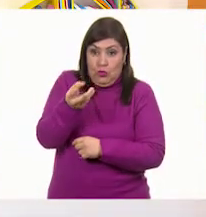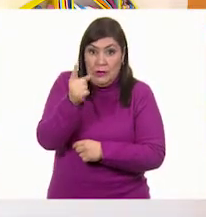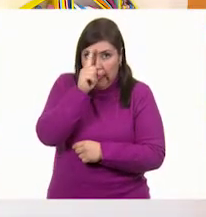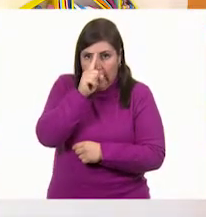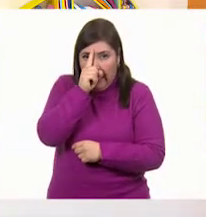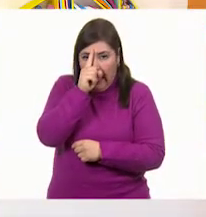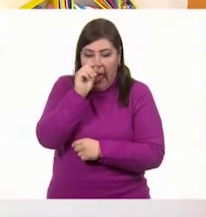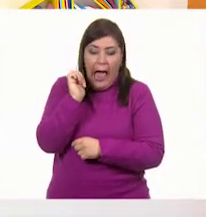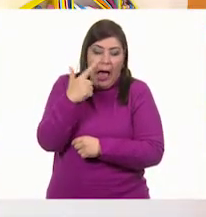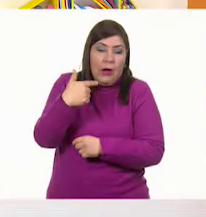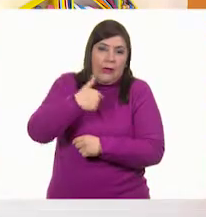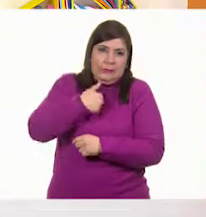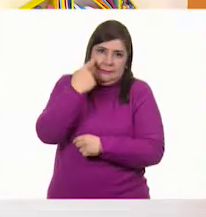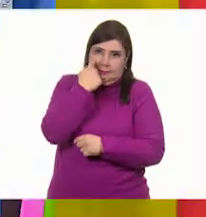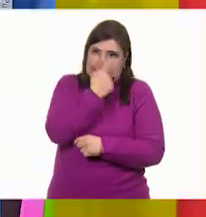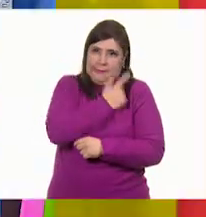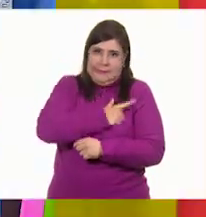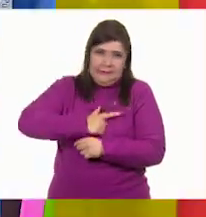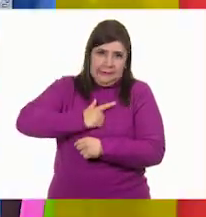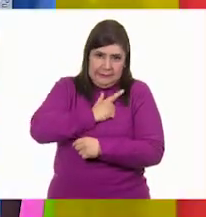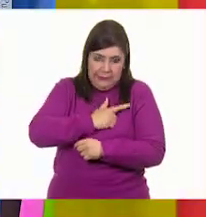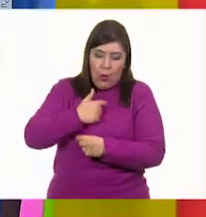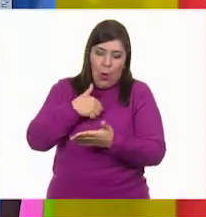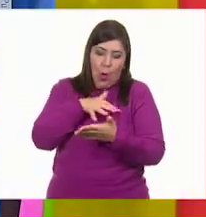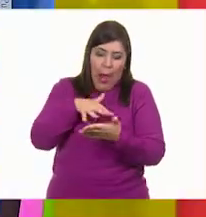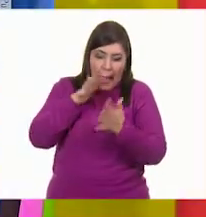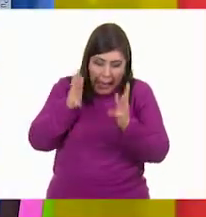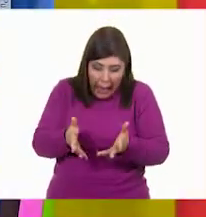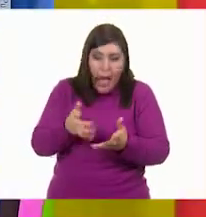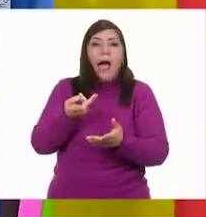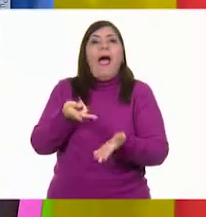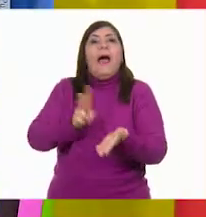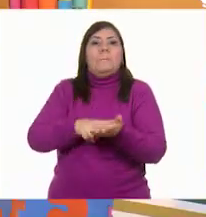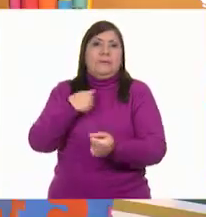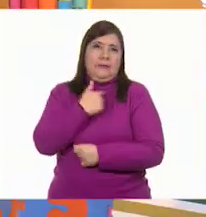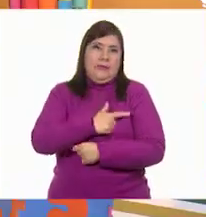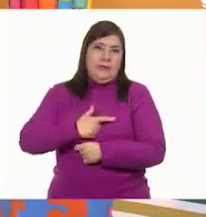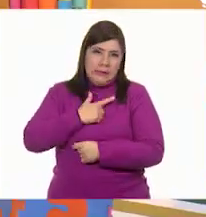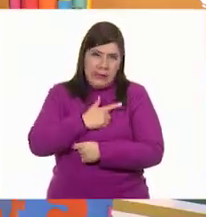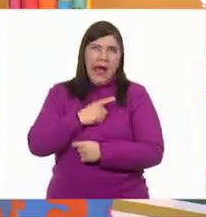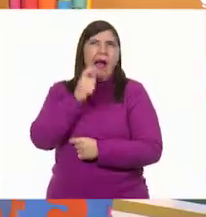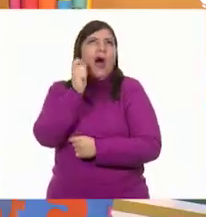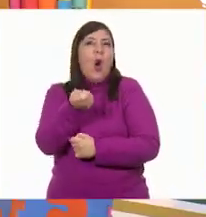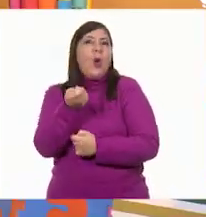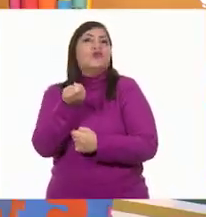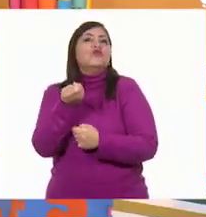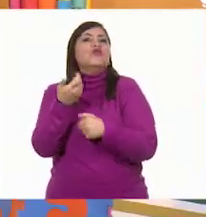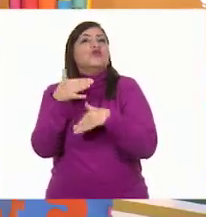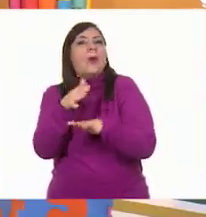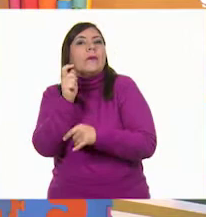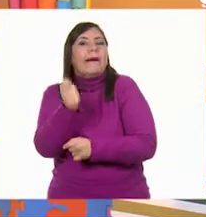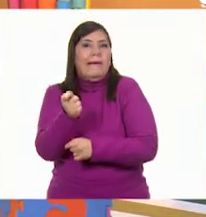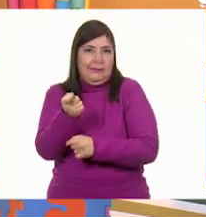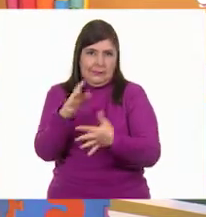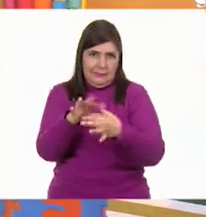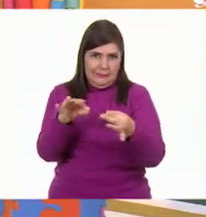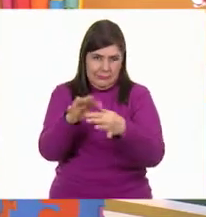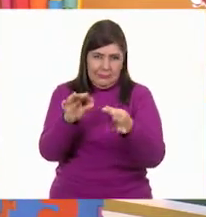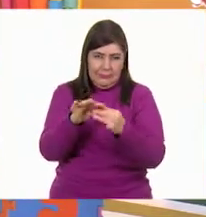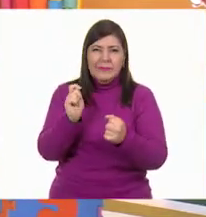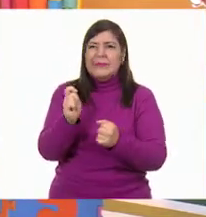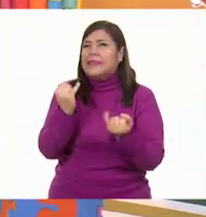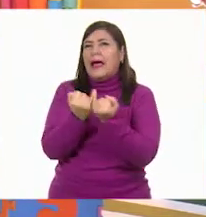Sí, claro, y que ya leí y que sé por qué me gusta, ¿no? Y que sé por qué me gusta y de qué se trata. Exacto. Es como la película que me